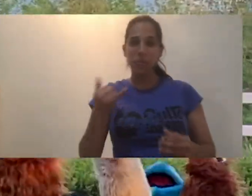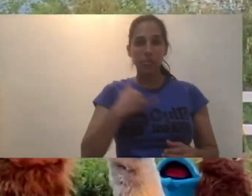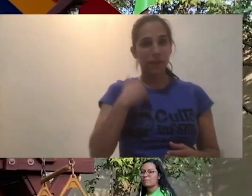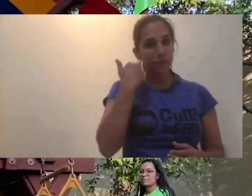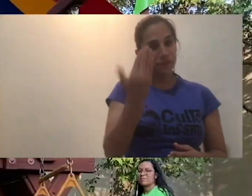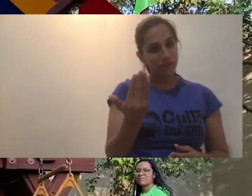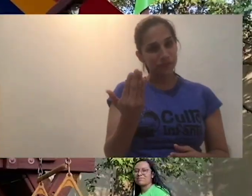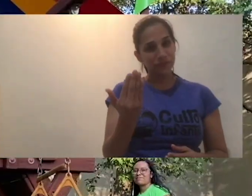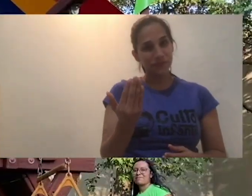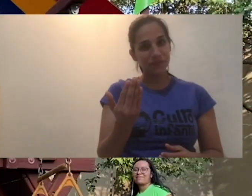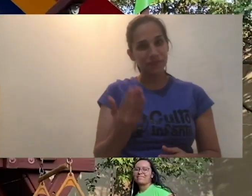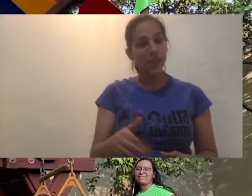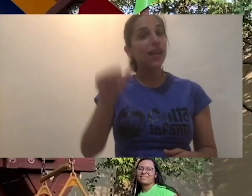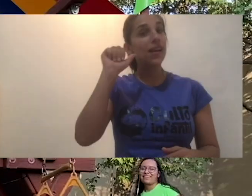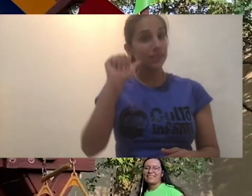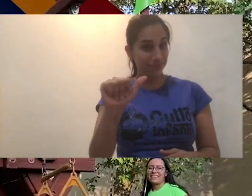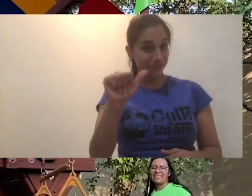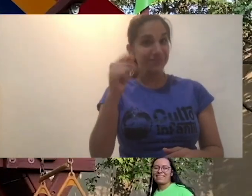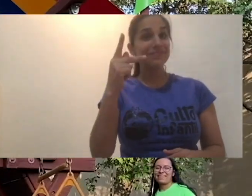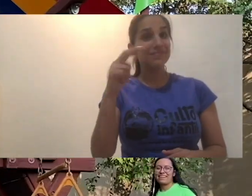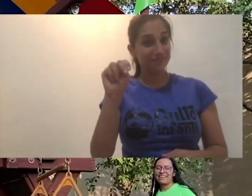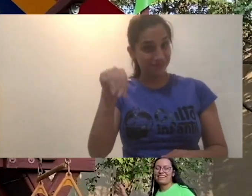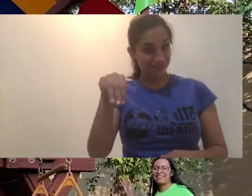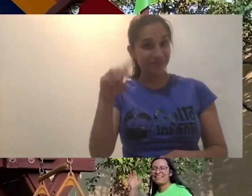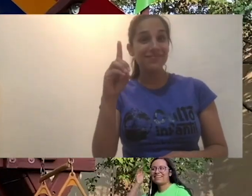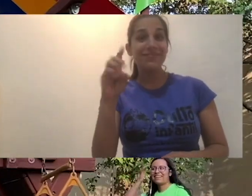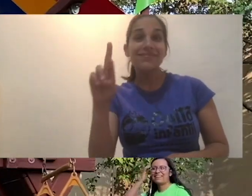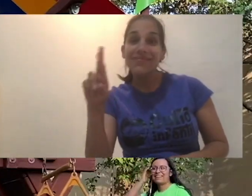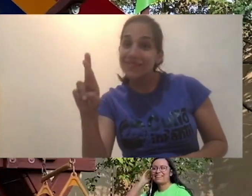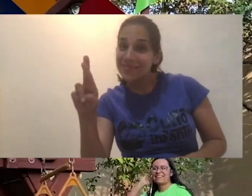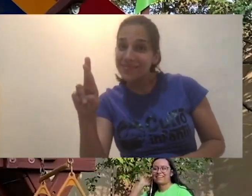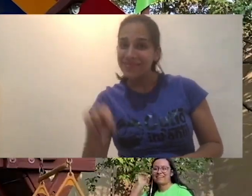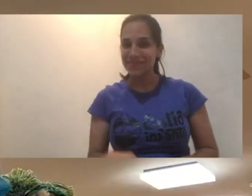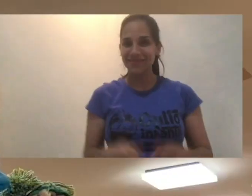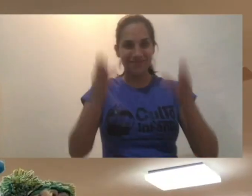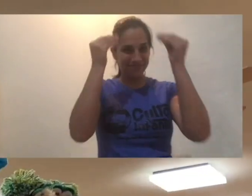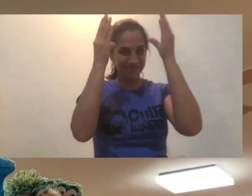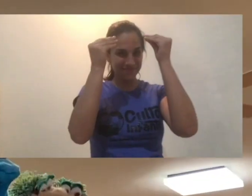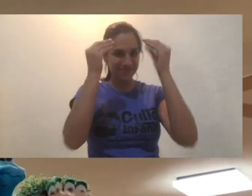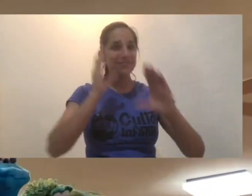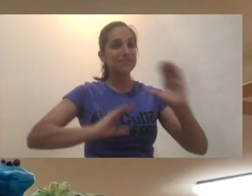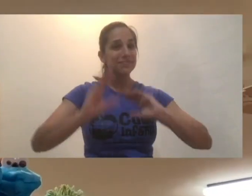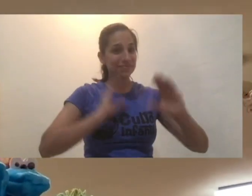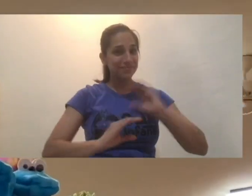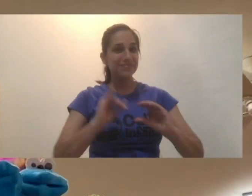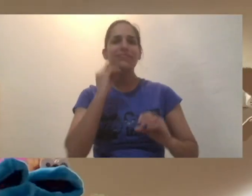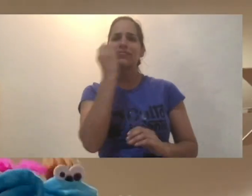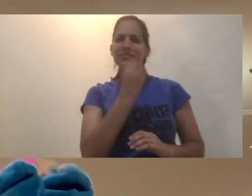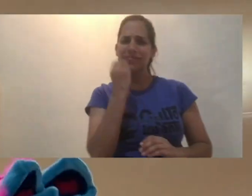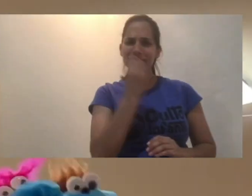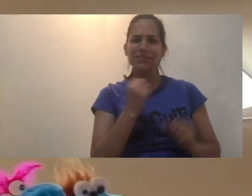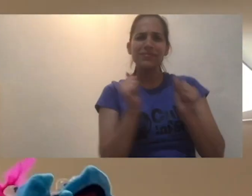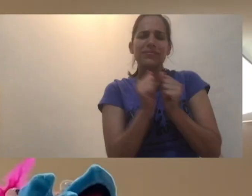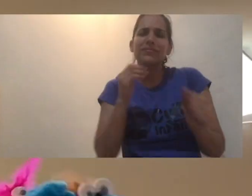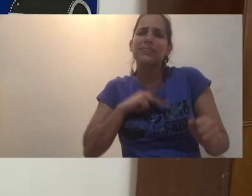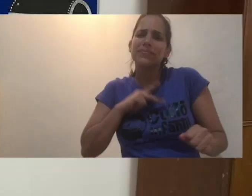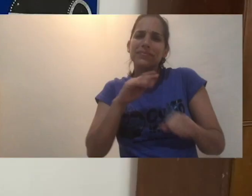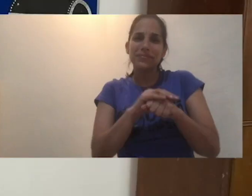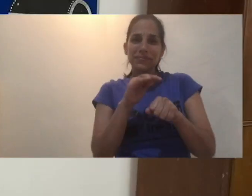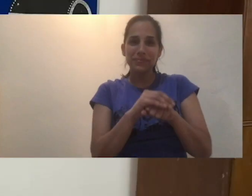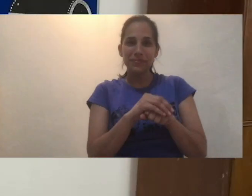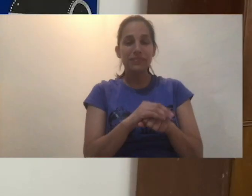yo quiero aprender. Cantar y orar con mis